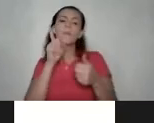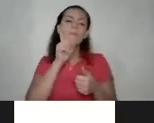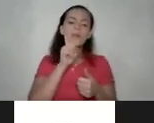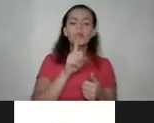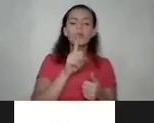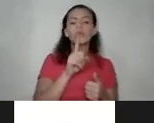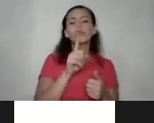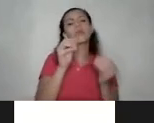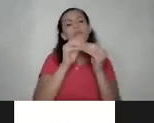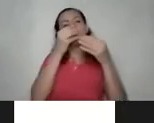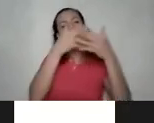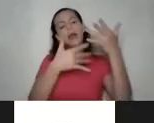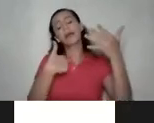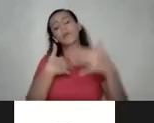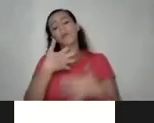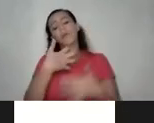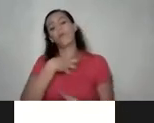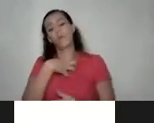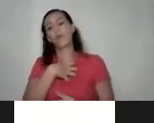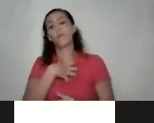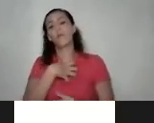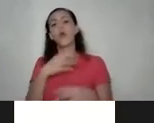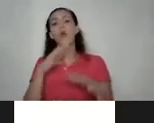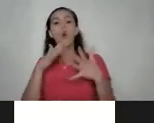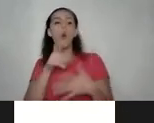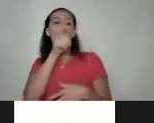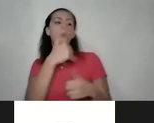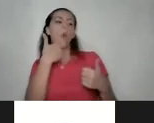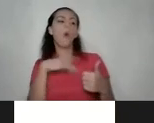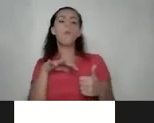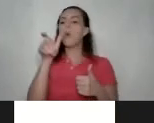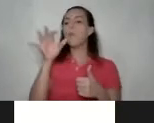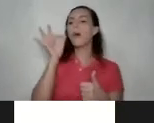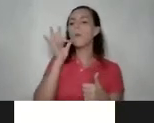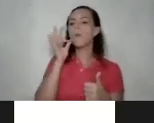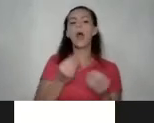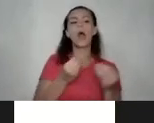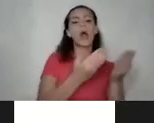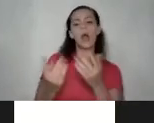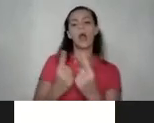personas de cómo son los hombres cómo son las mujeres y qué le atribuimos a cada uno y cada una